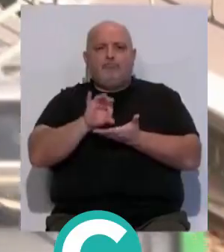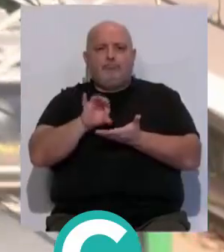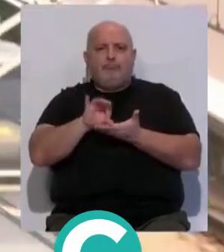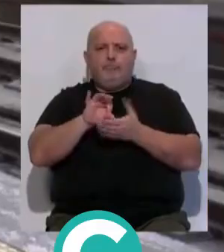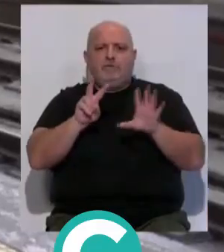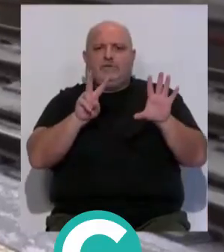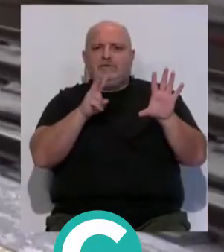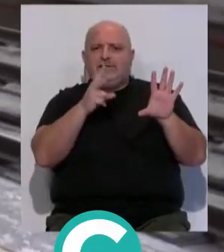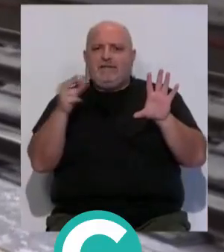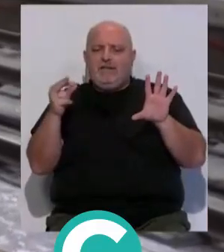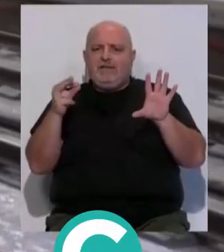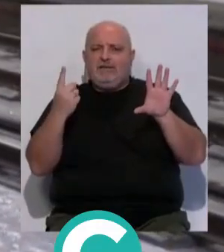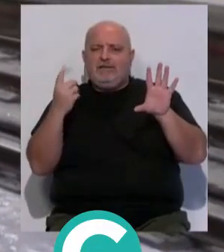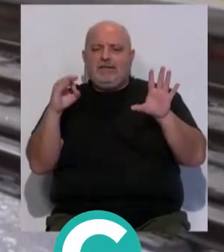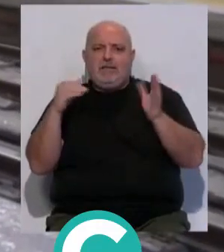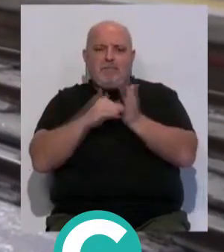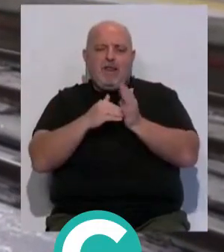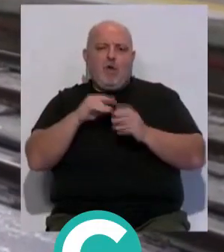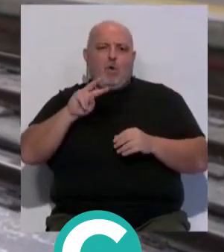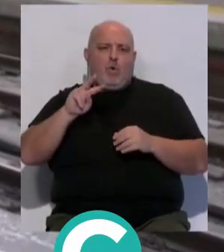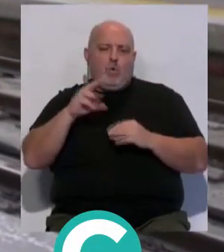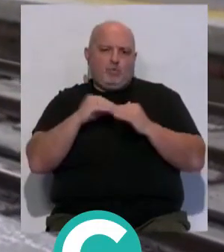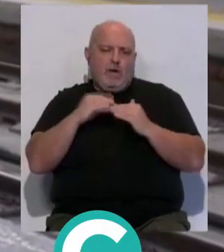a casi 760.000 usuarios.